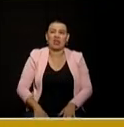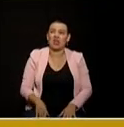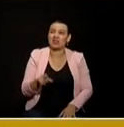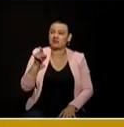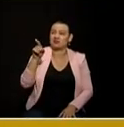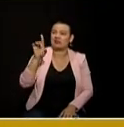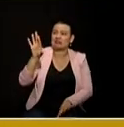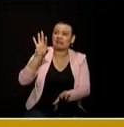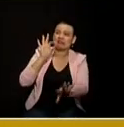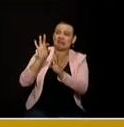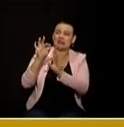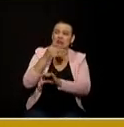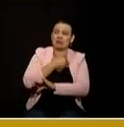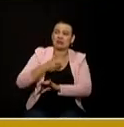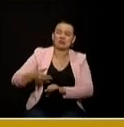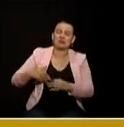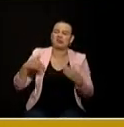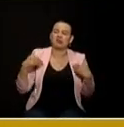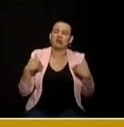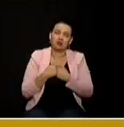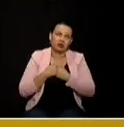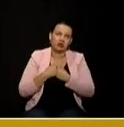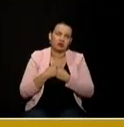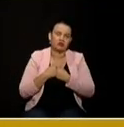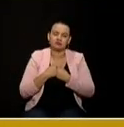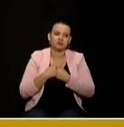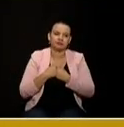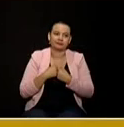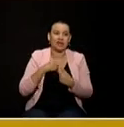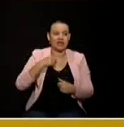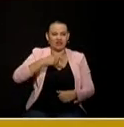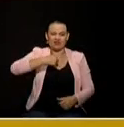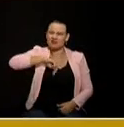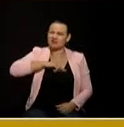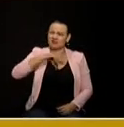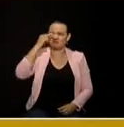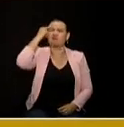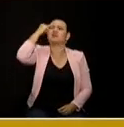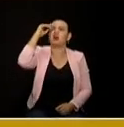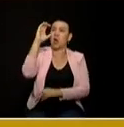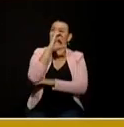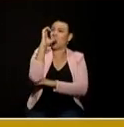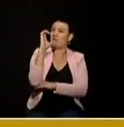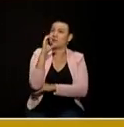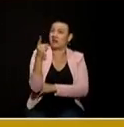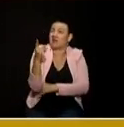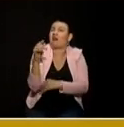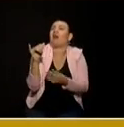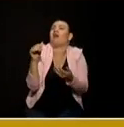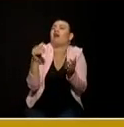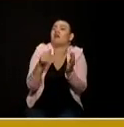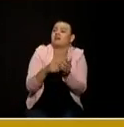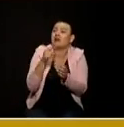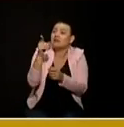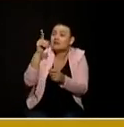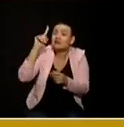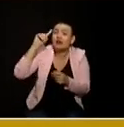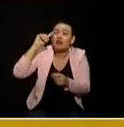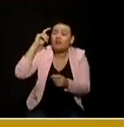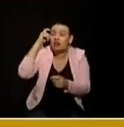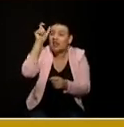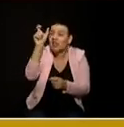porque a los colombianos nos gusta reelegir pregunto antioquia para qué vamos a reelegir un gobernador